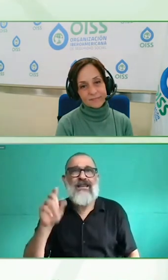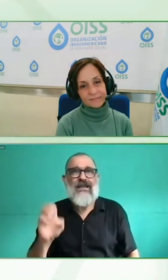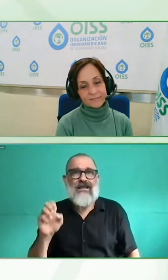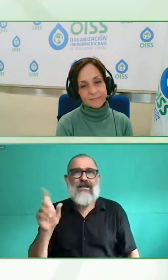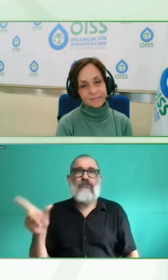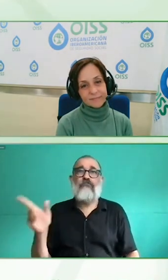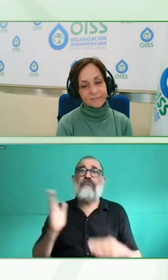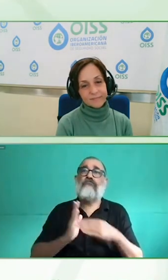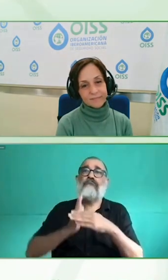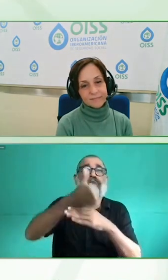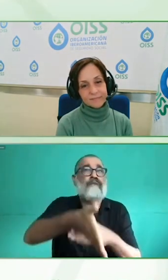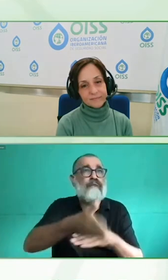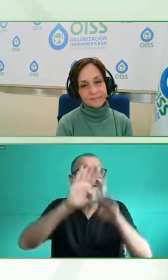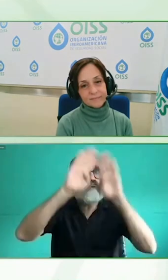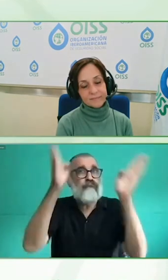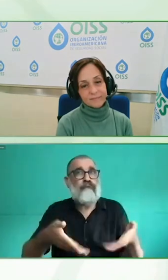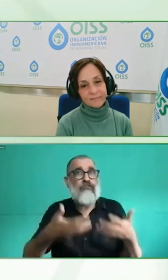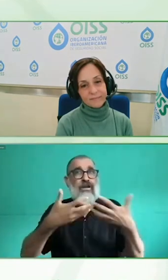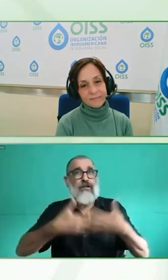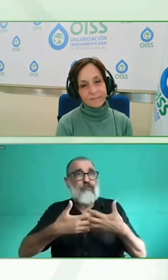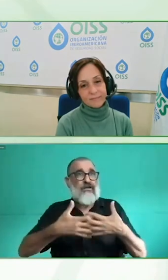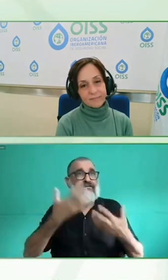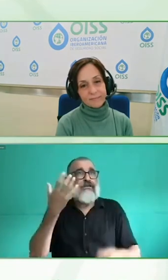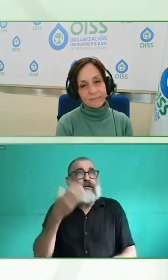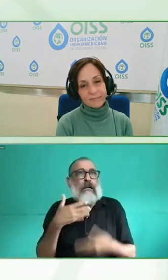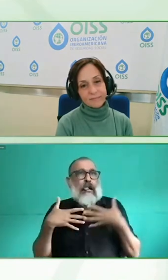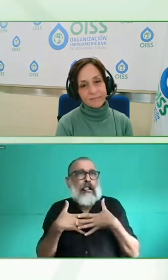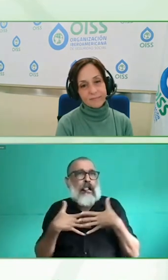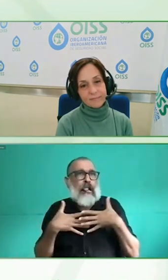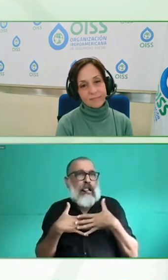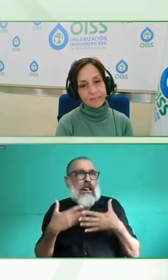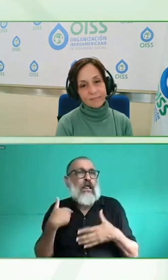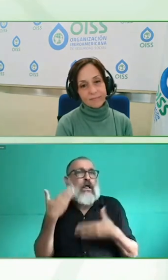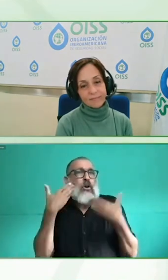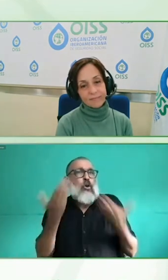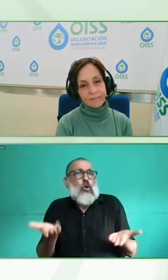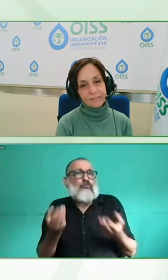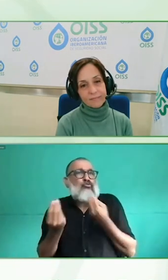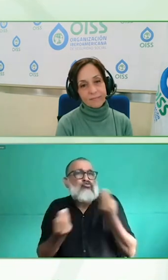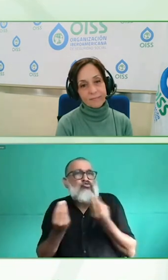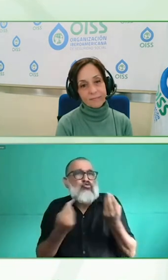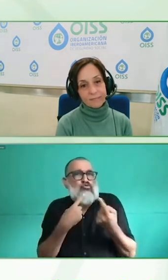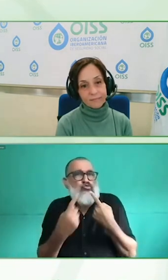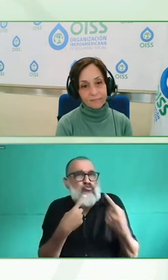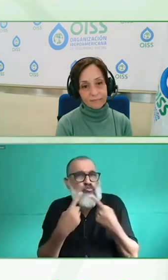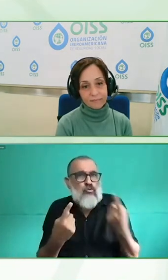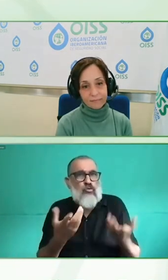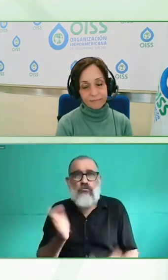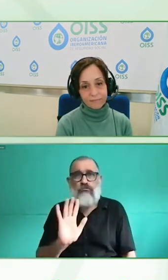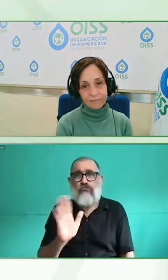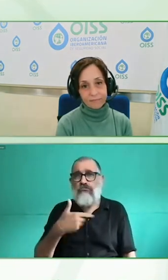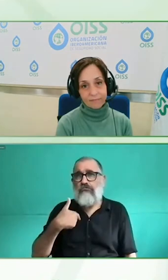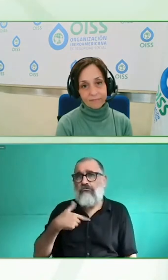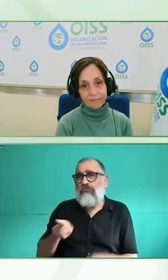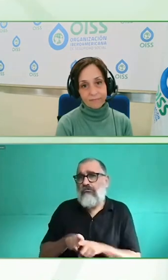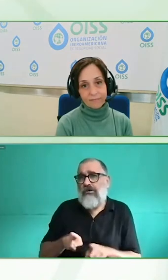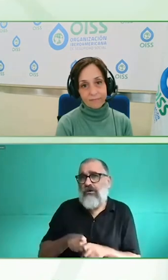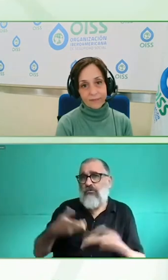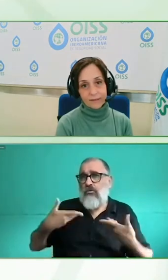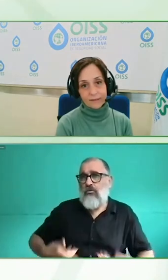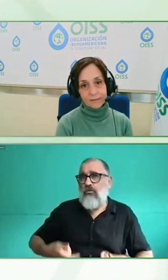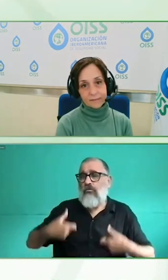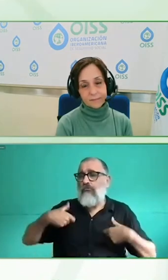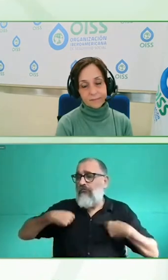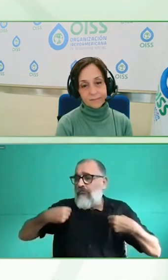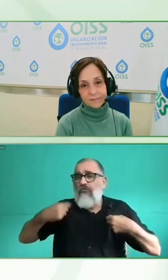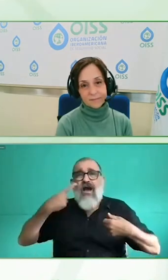trabajamos en joint mentions o en proyectos juntos, nos lo vamos trasladándonos a otros. A mí me encanta ver cómo Repsol empezó con una gasolinera con un proyecto